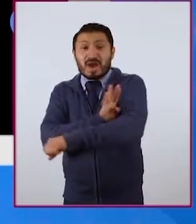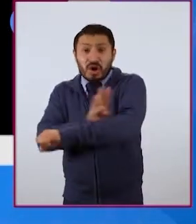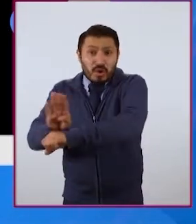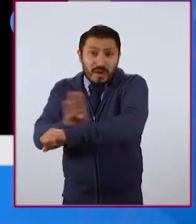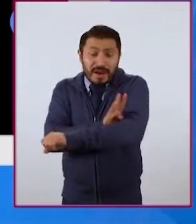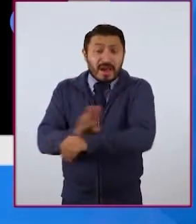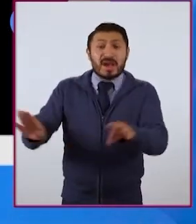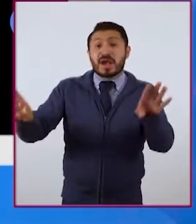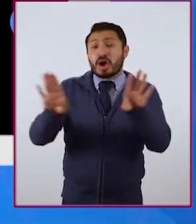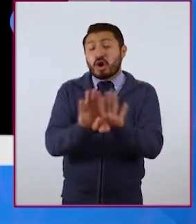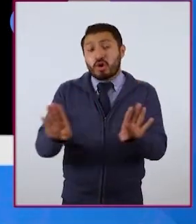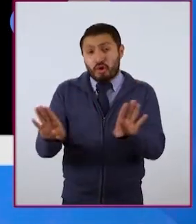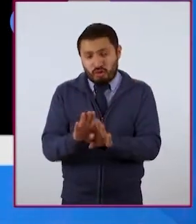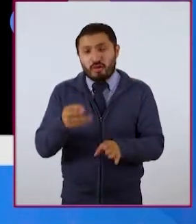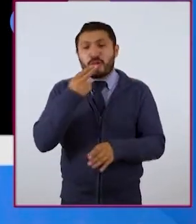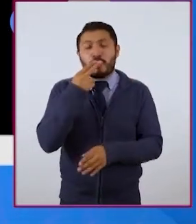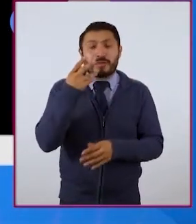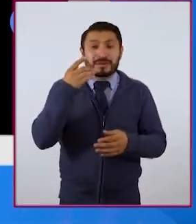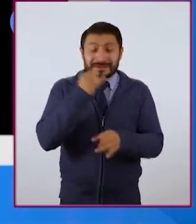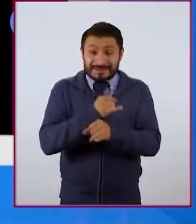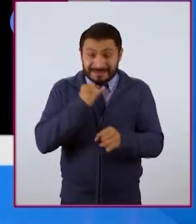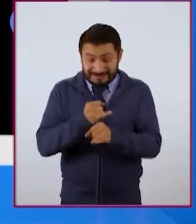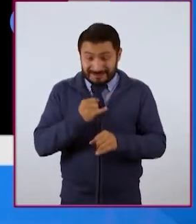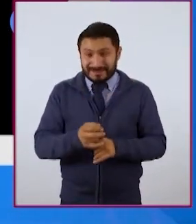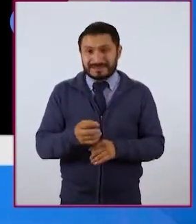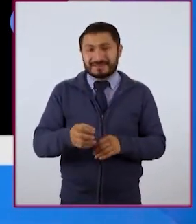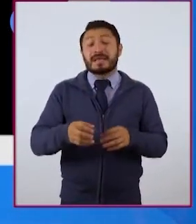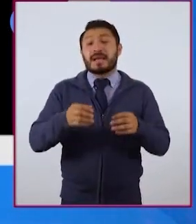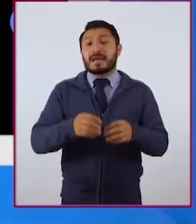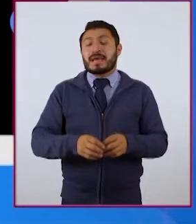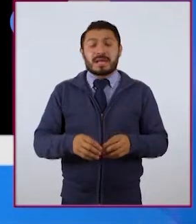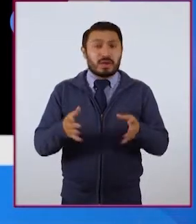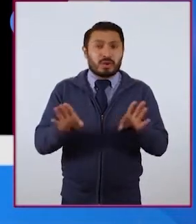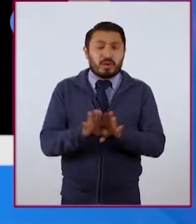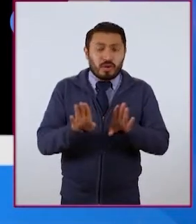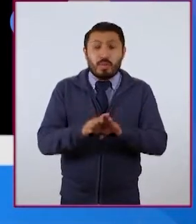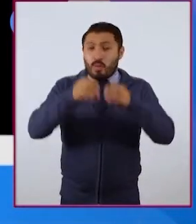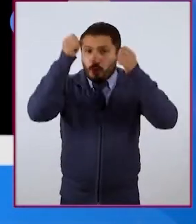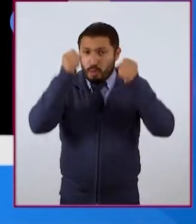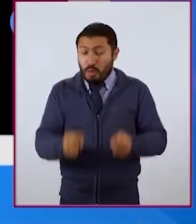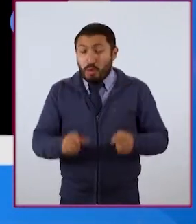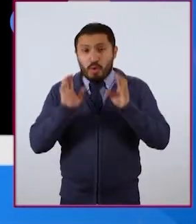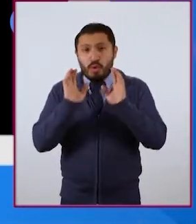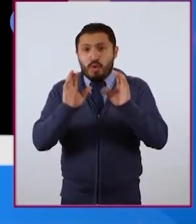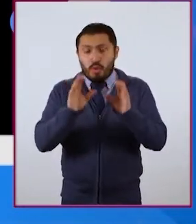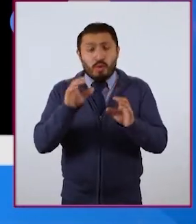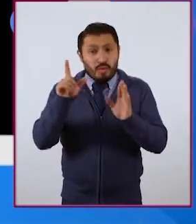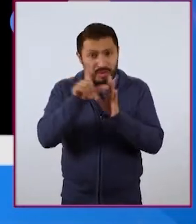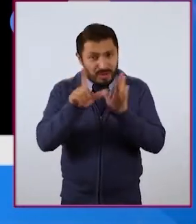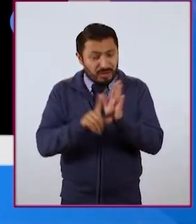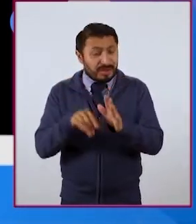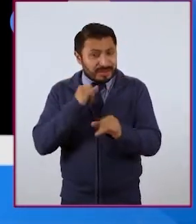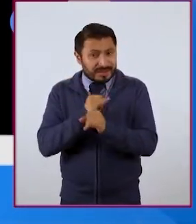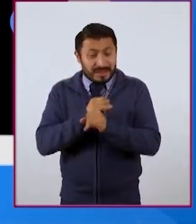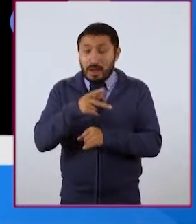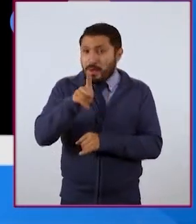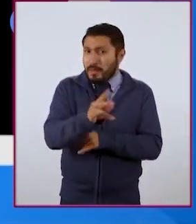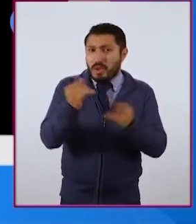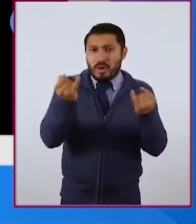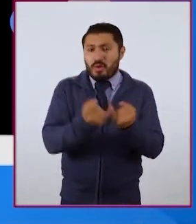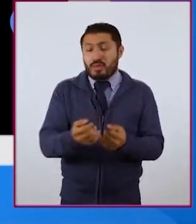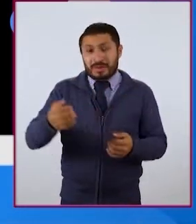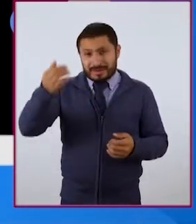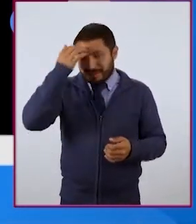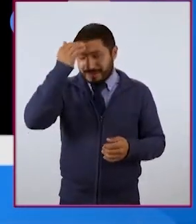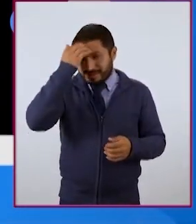y cómo también disfrutar de internet. O navegar de forma segura y teniendo ciertos cuidados digitales, pero también tener conciencia